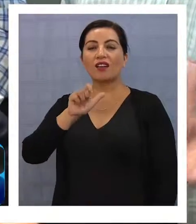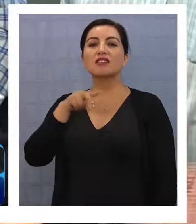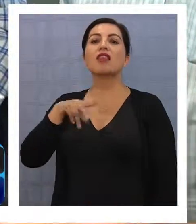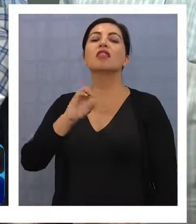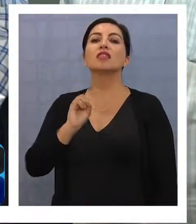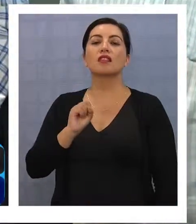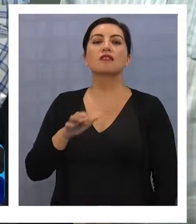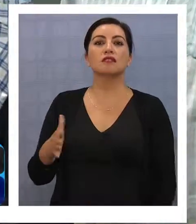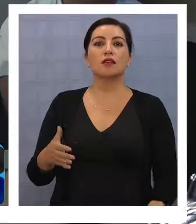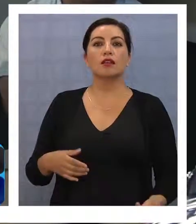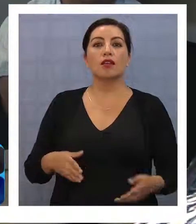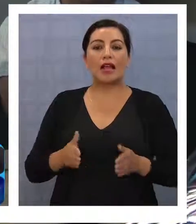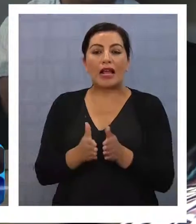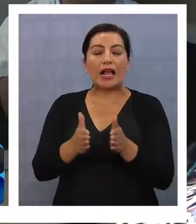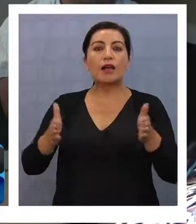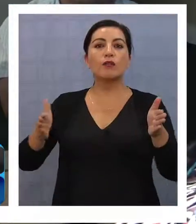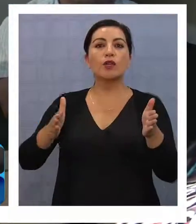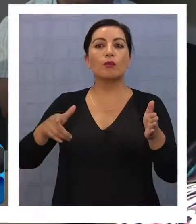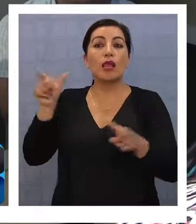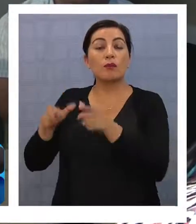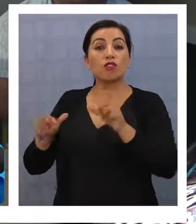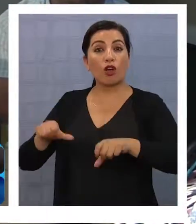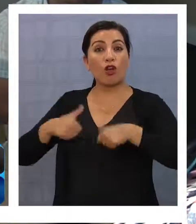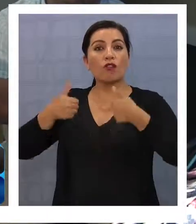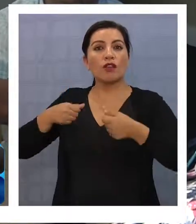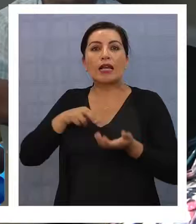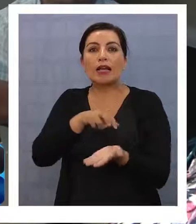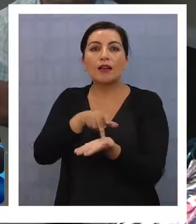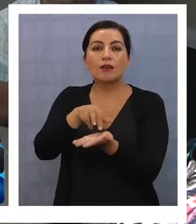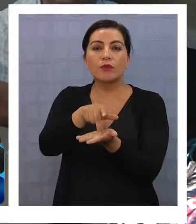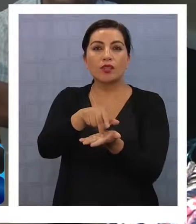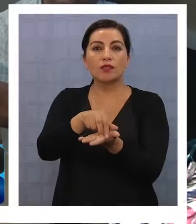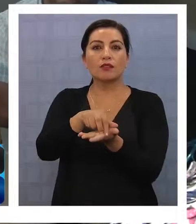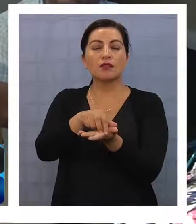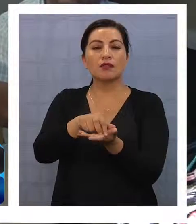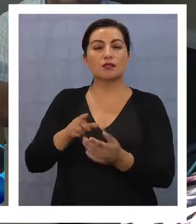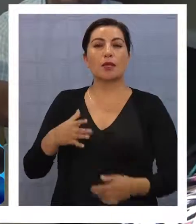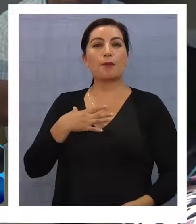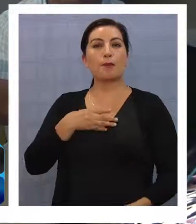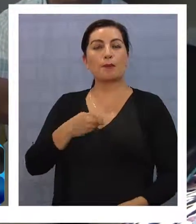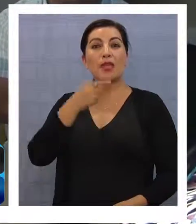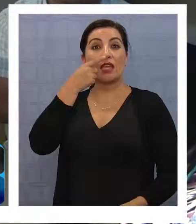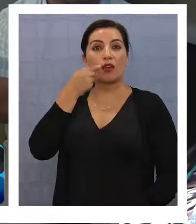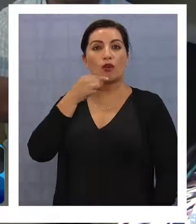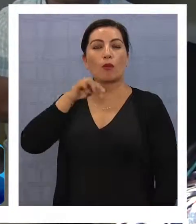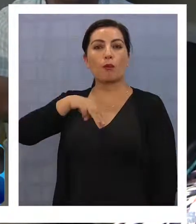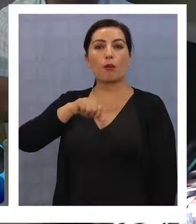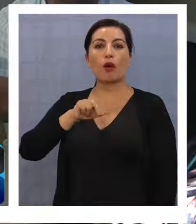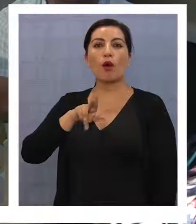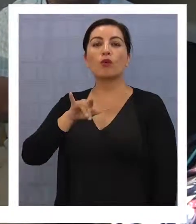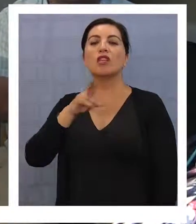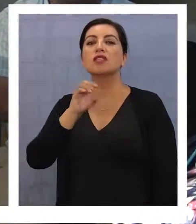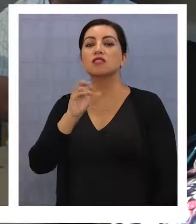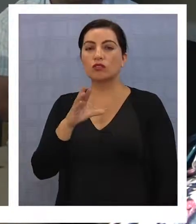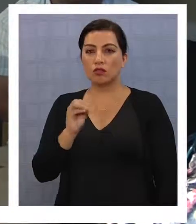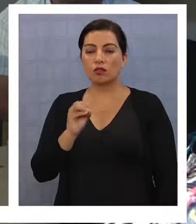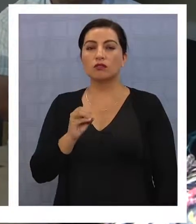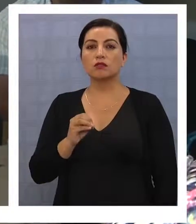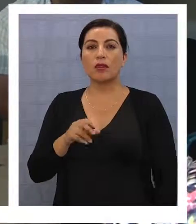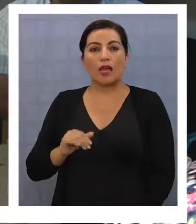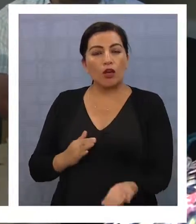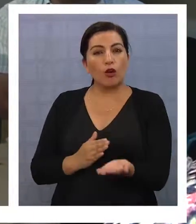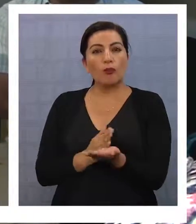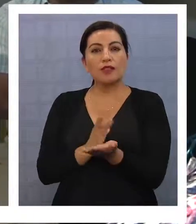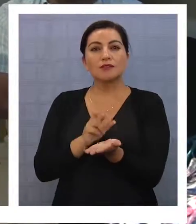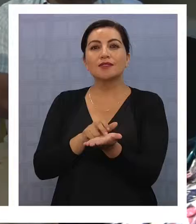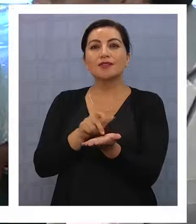que entre la juventud. Y me aplausó Mauricio Soria Macabelo, que es mi hijo, él sale para